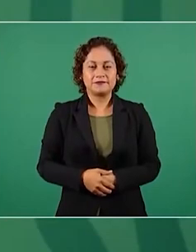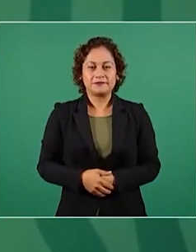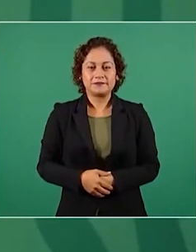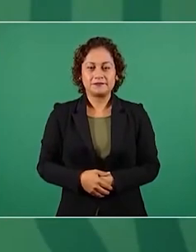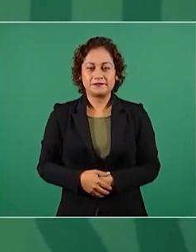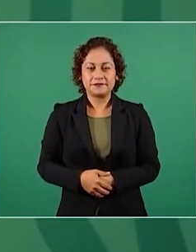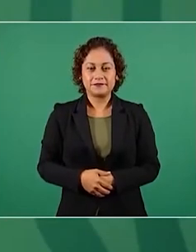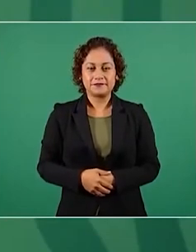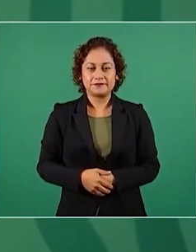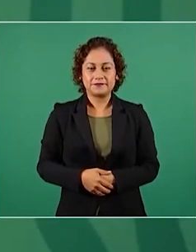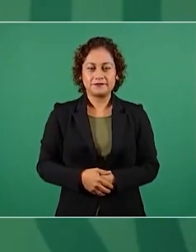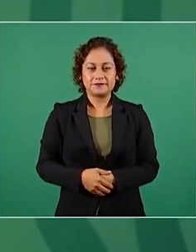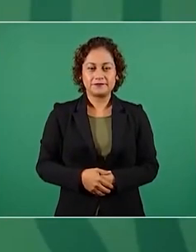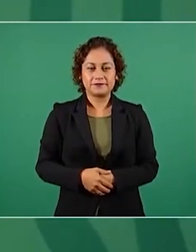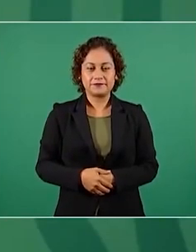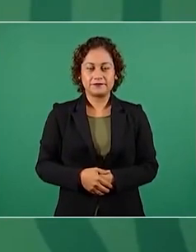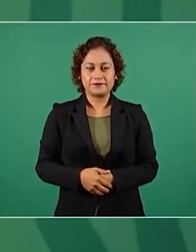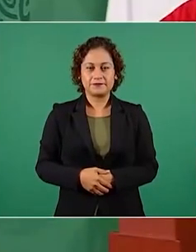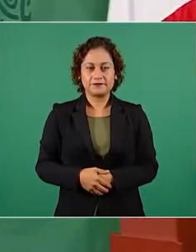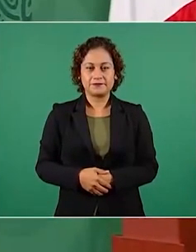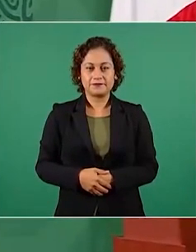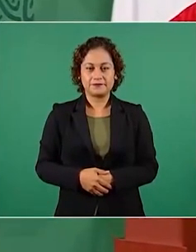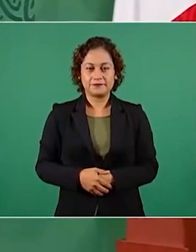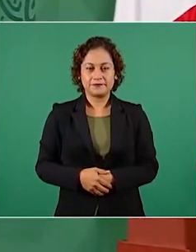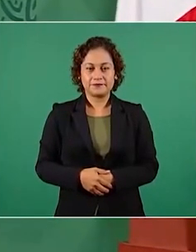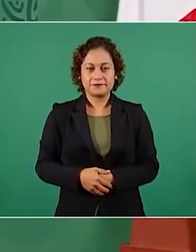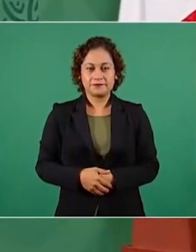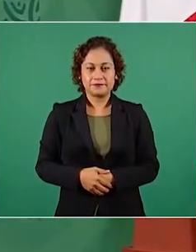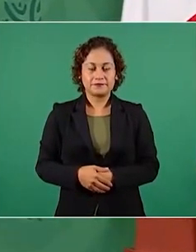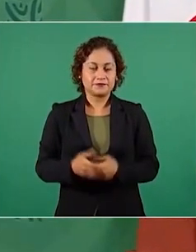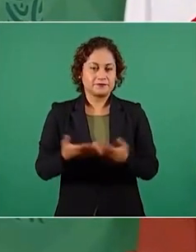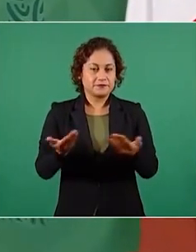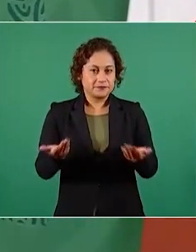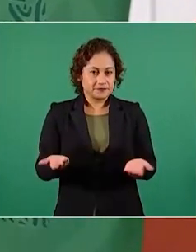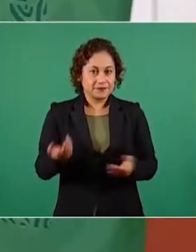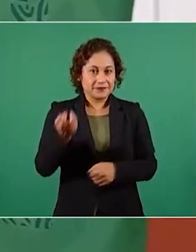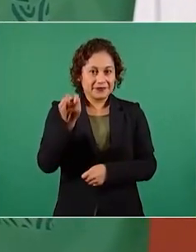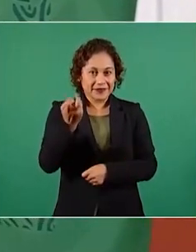van a impedir que se lleve a cabo